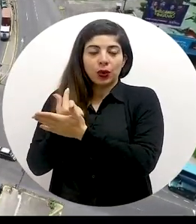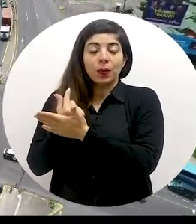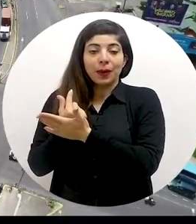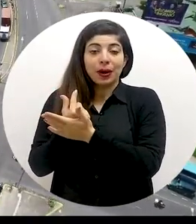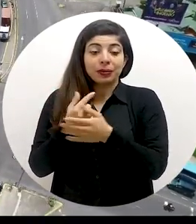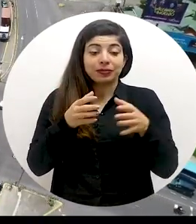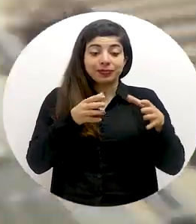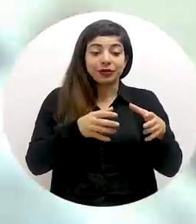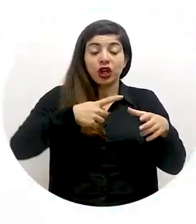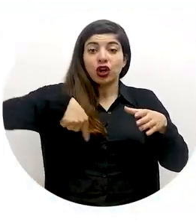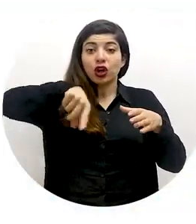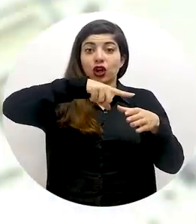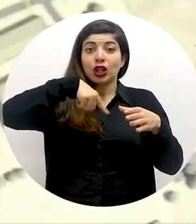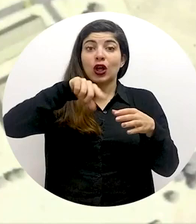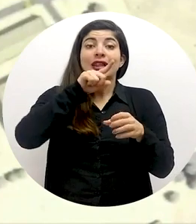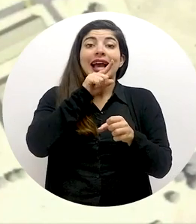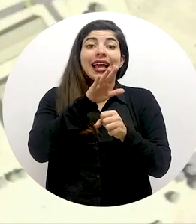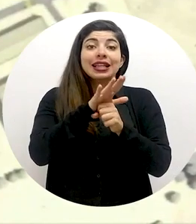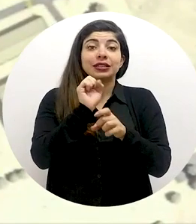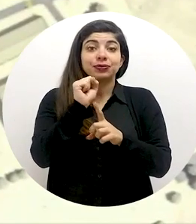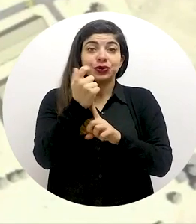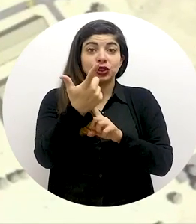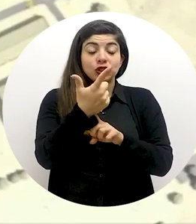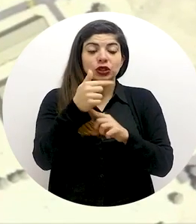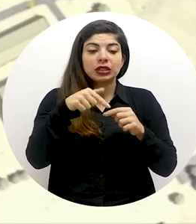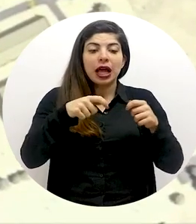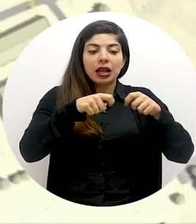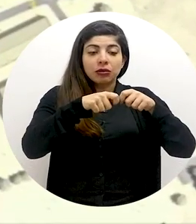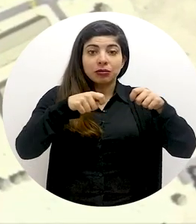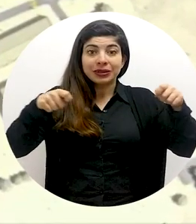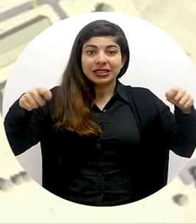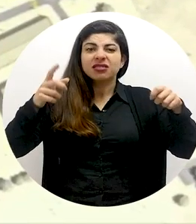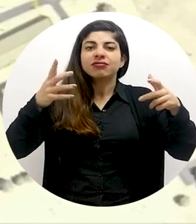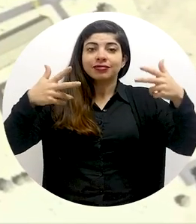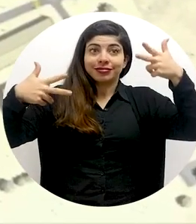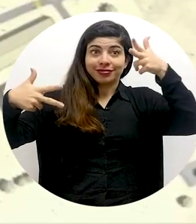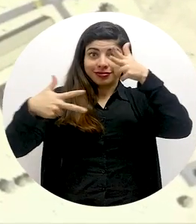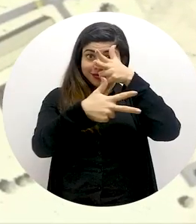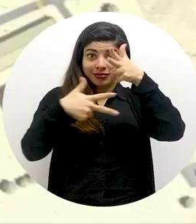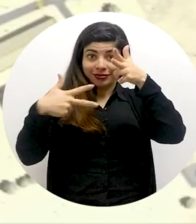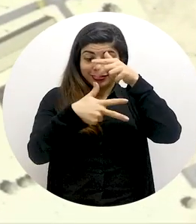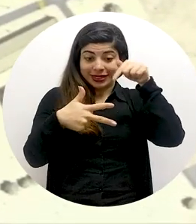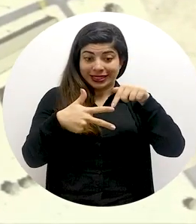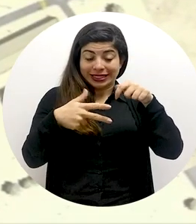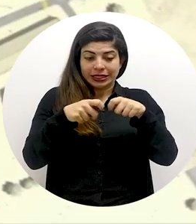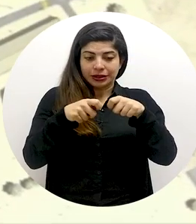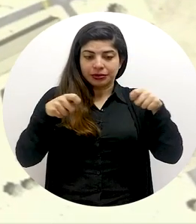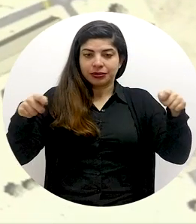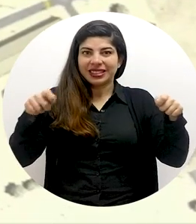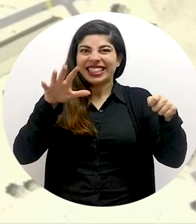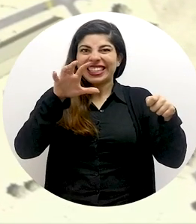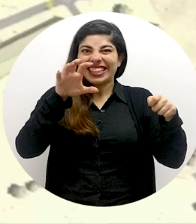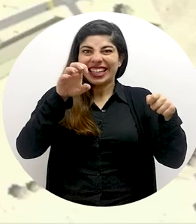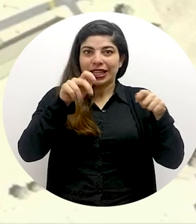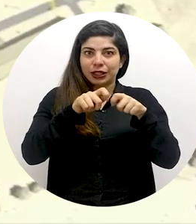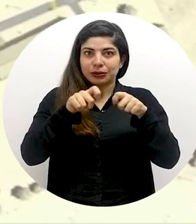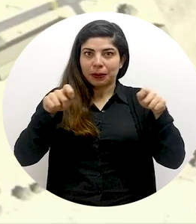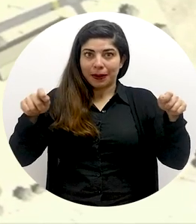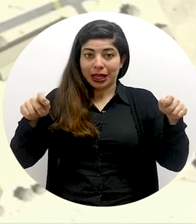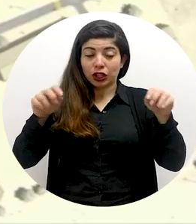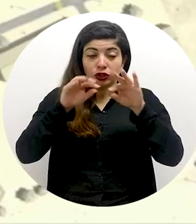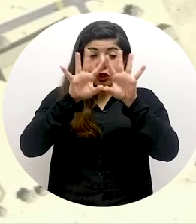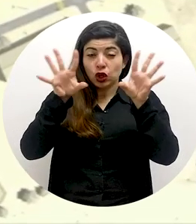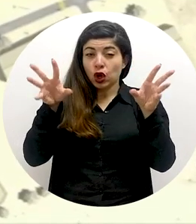y Guadalupe. En el caso de la Rotonda de las Garantías Sociales, la longitud del paso inferior es de 500 metros